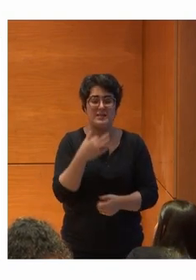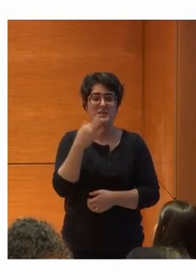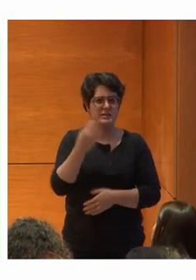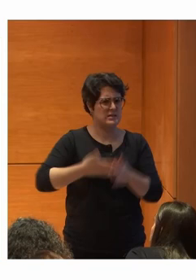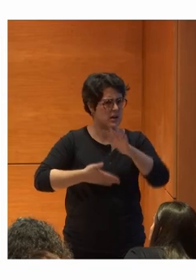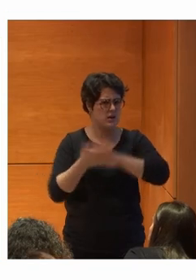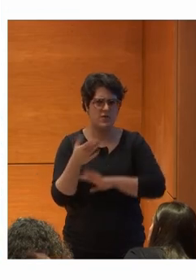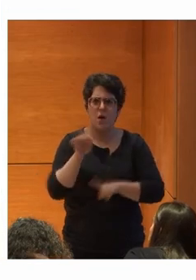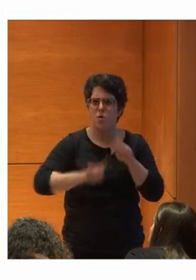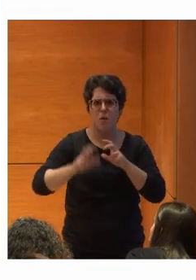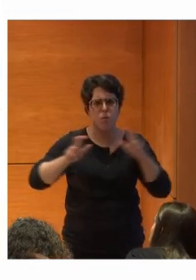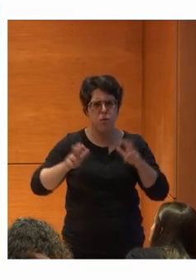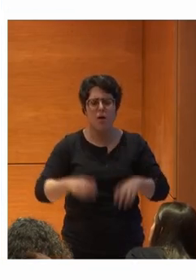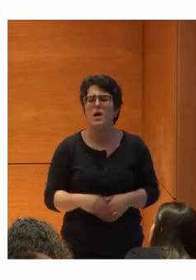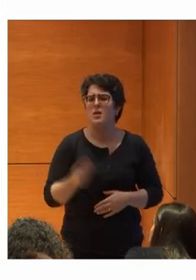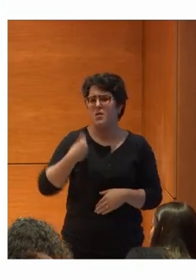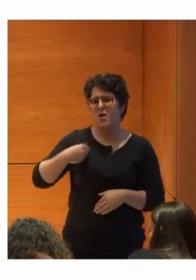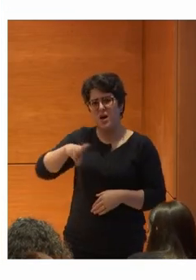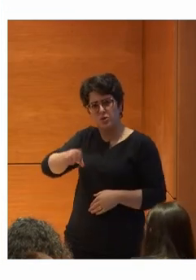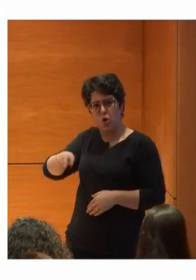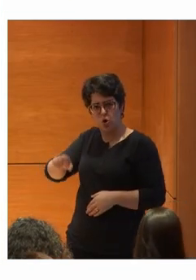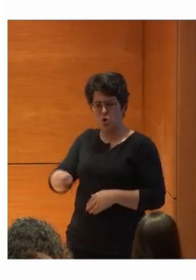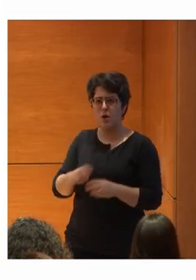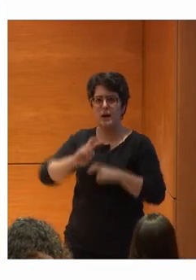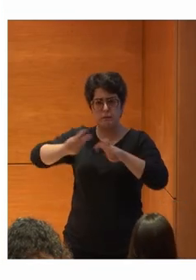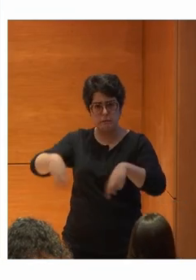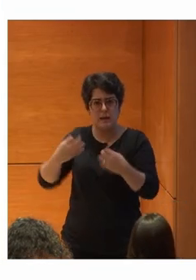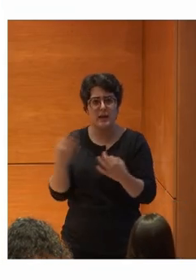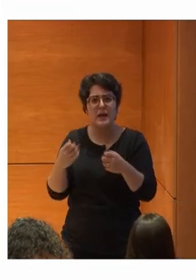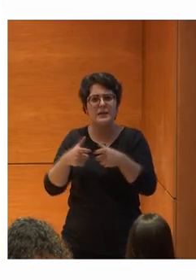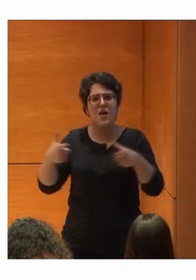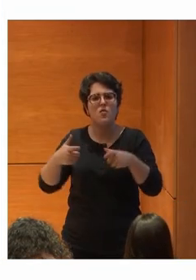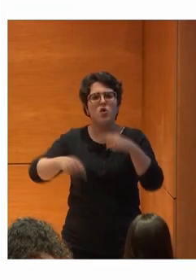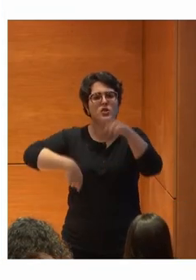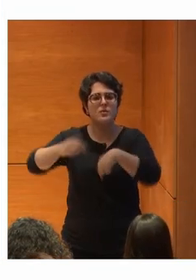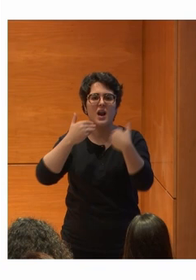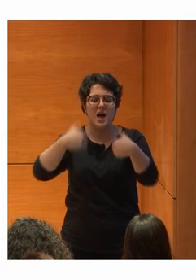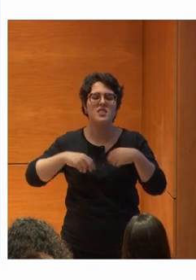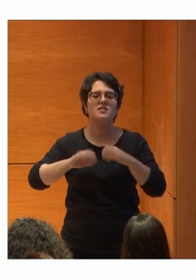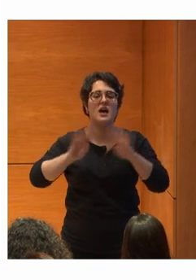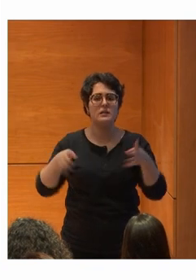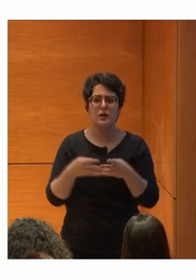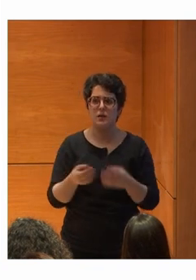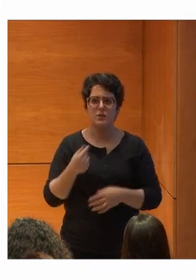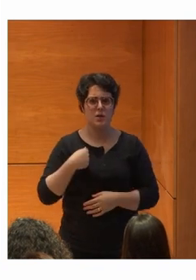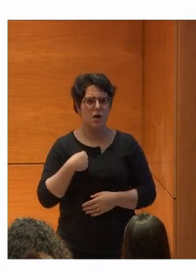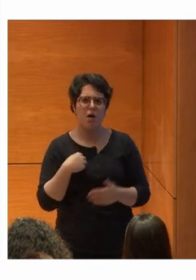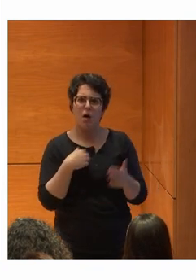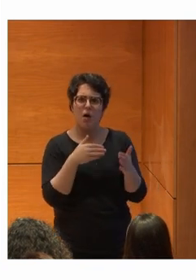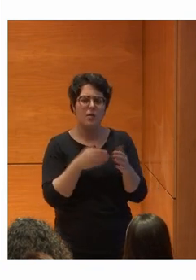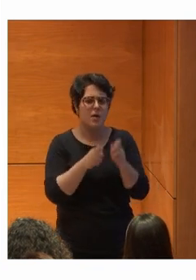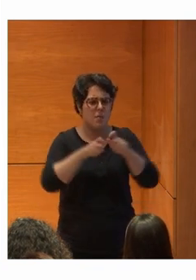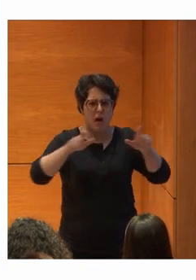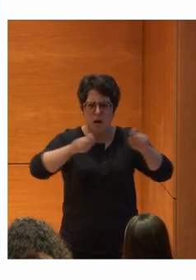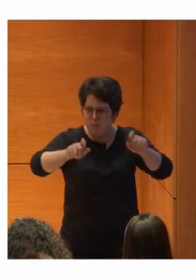verdadero problema Antonio conoce bien La dificultad de renovar Por ejemplo La tarjeta de transporte A través de internet Es que me pone muchísimas ventanas